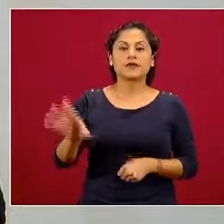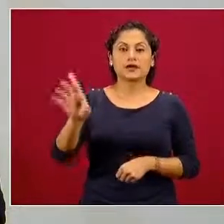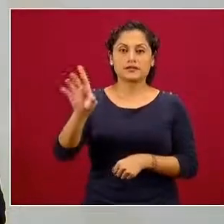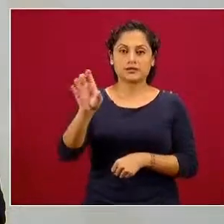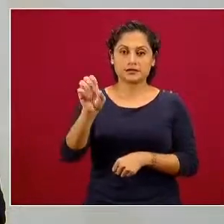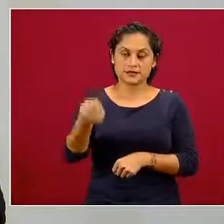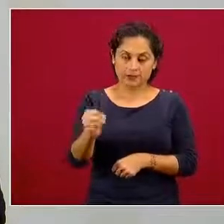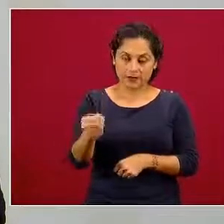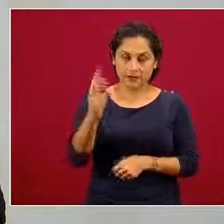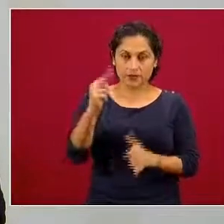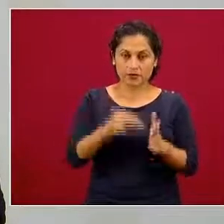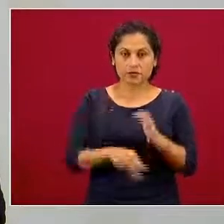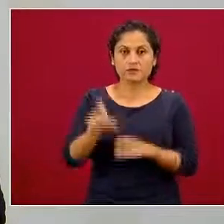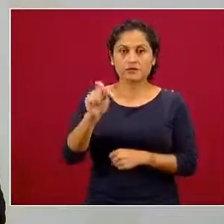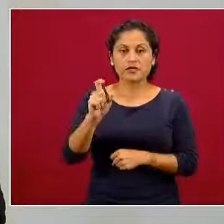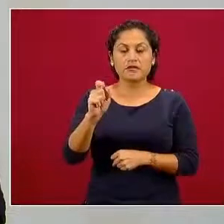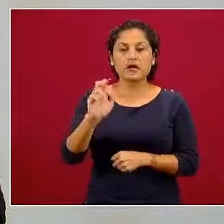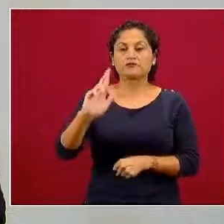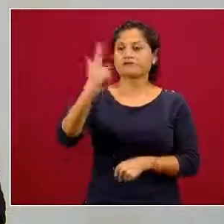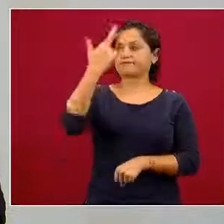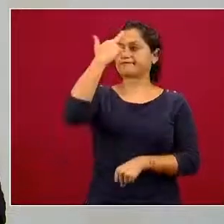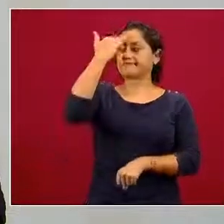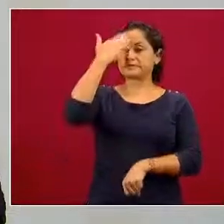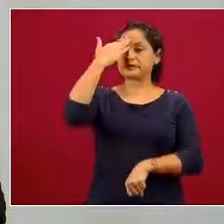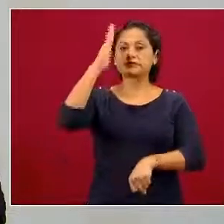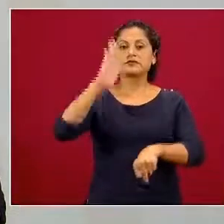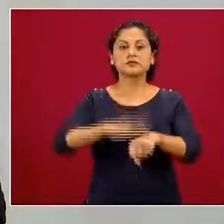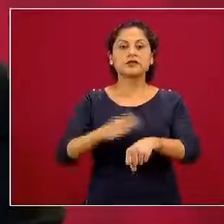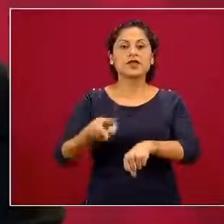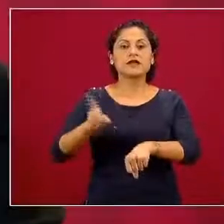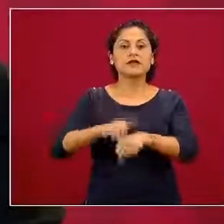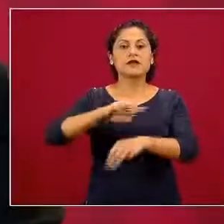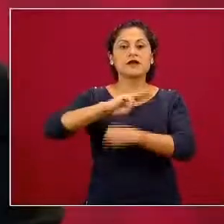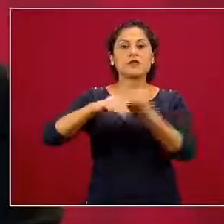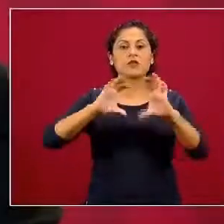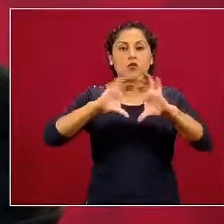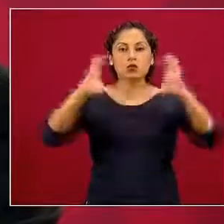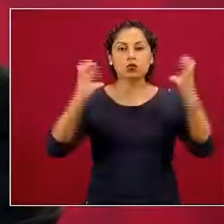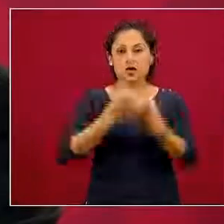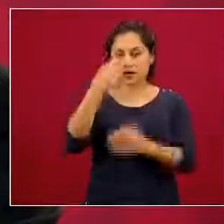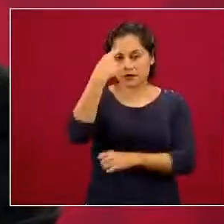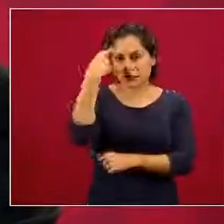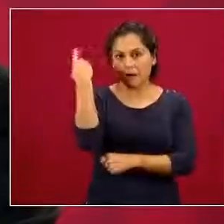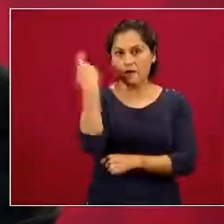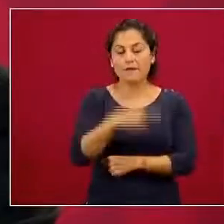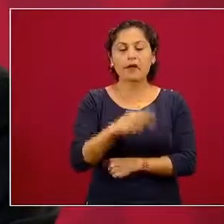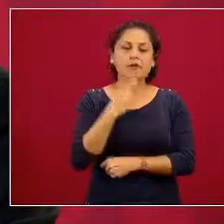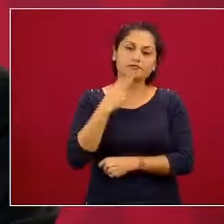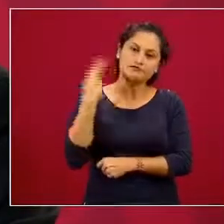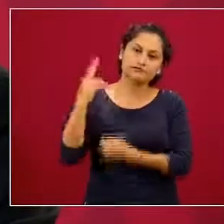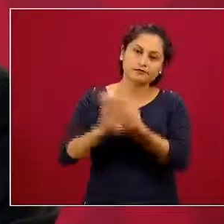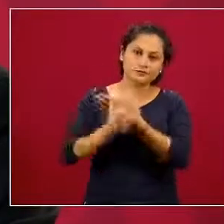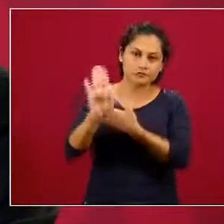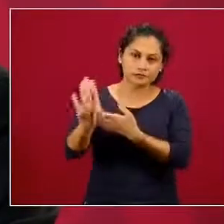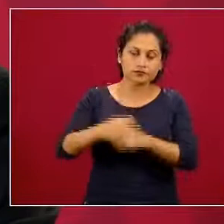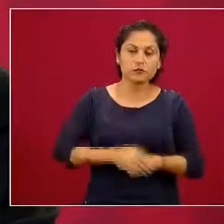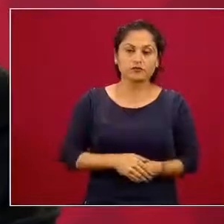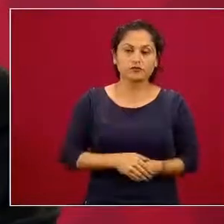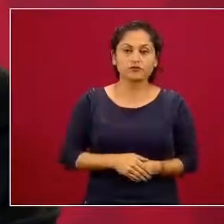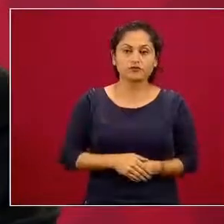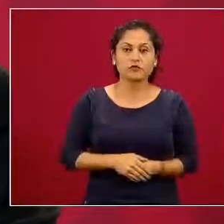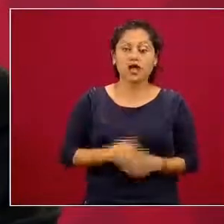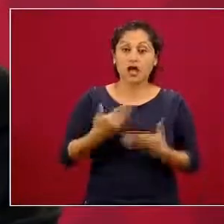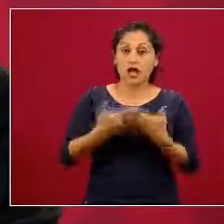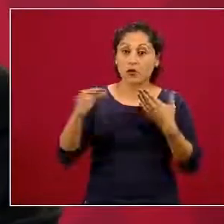se conmemora el Día Mundial para la Prevención del Suicidio. Y el lema que se ha elegido por la